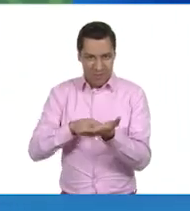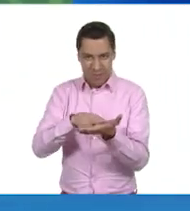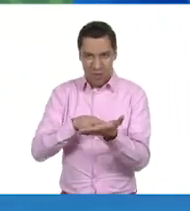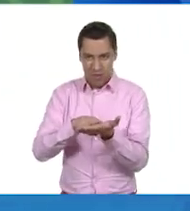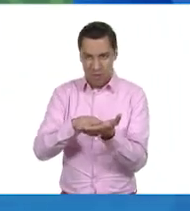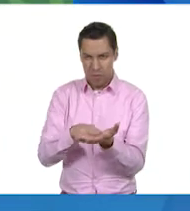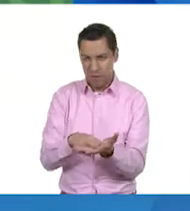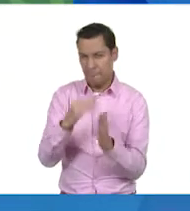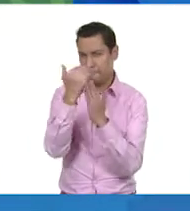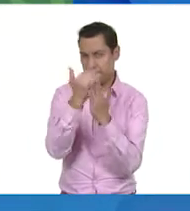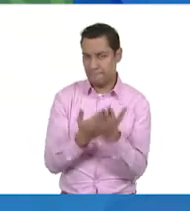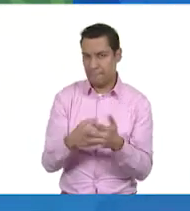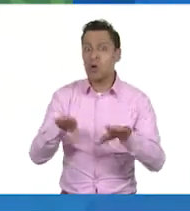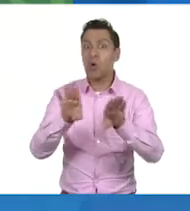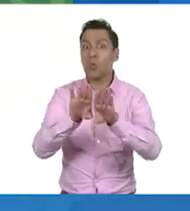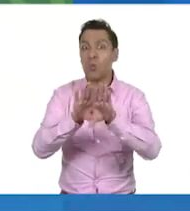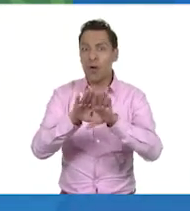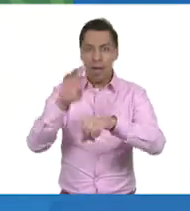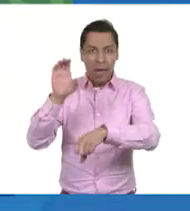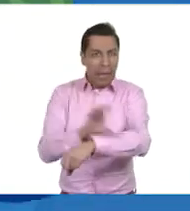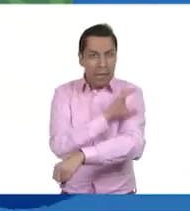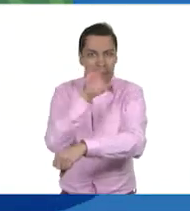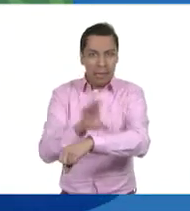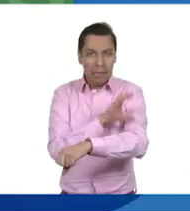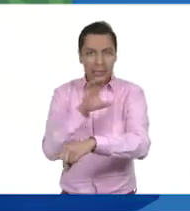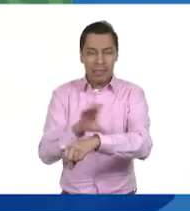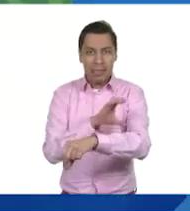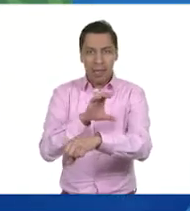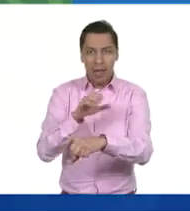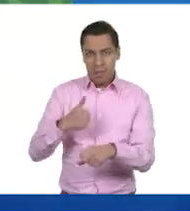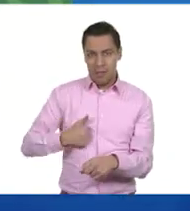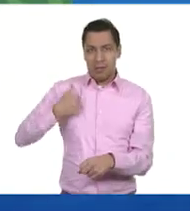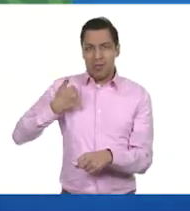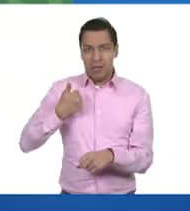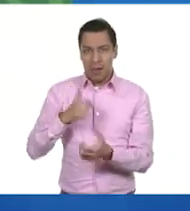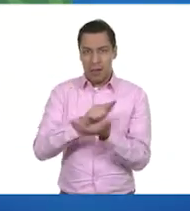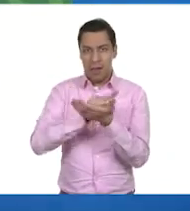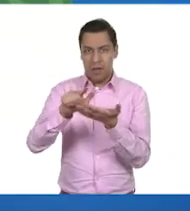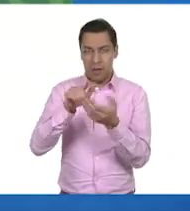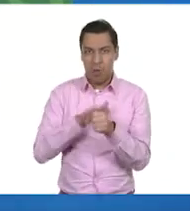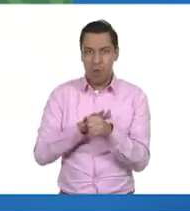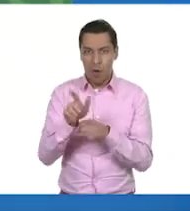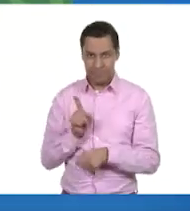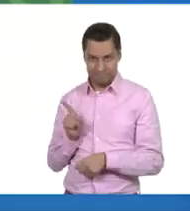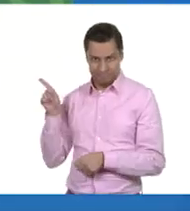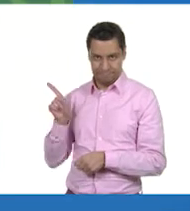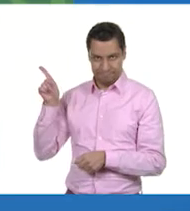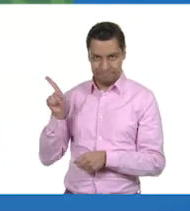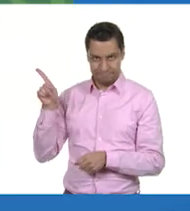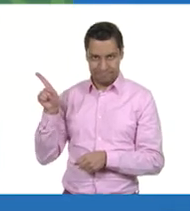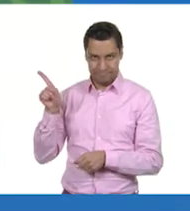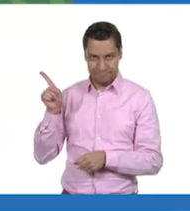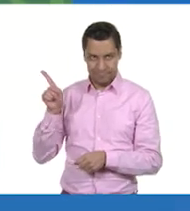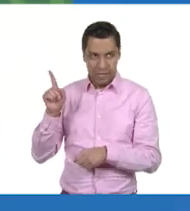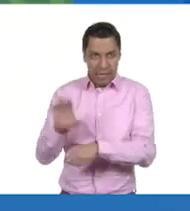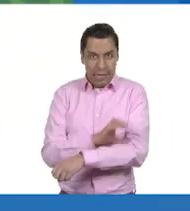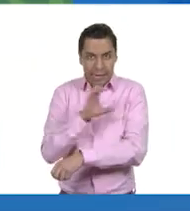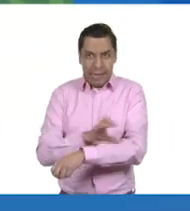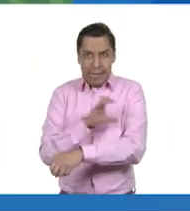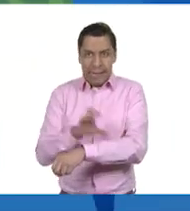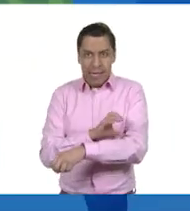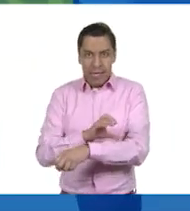Aprovechar fuentes energéticas más eficientes y limpias, reducir nuestro consumo de energía,